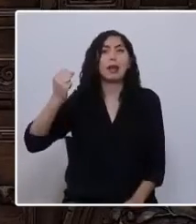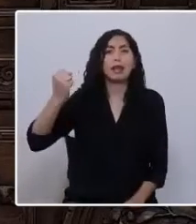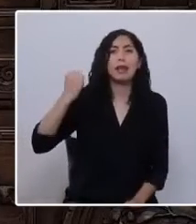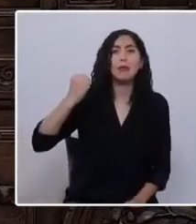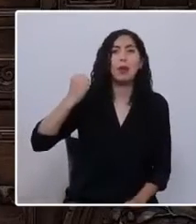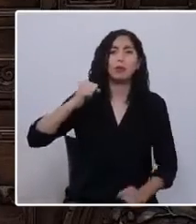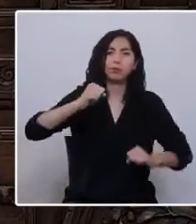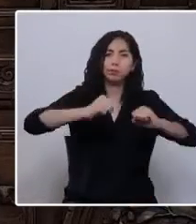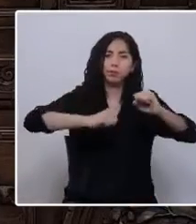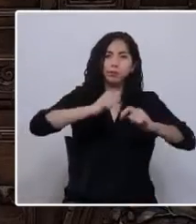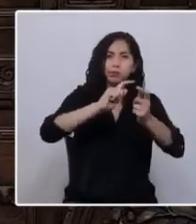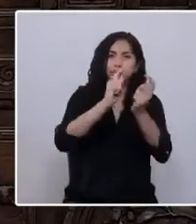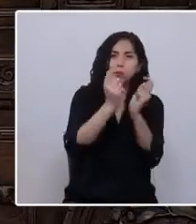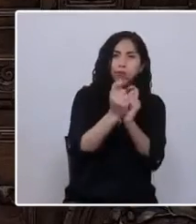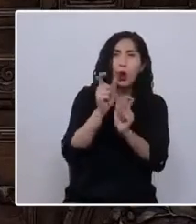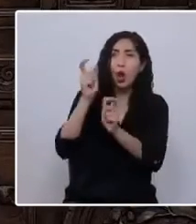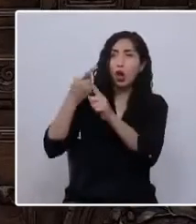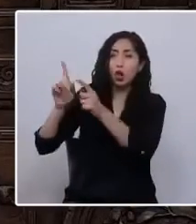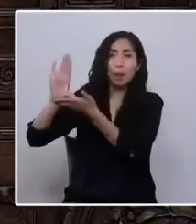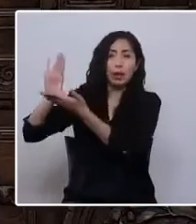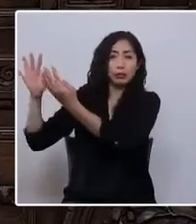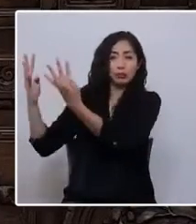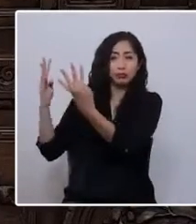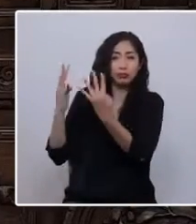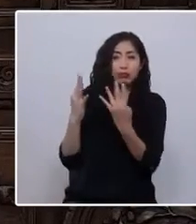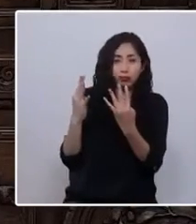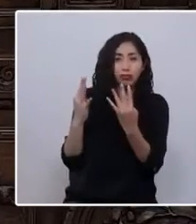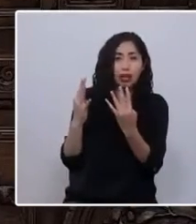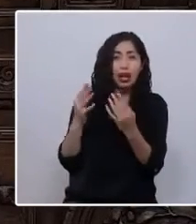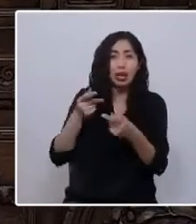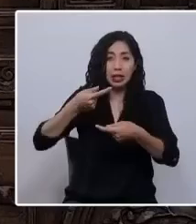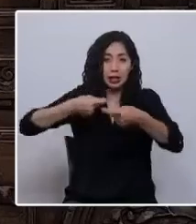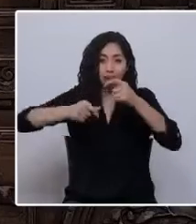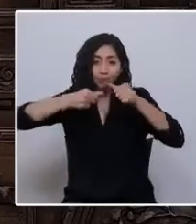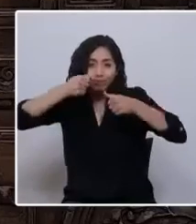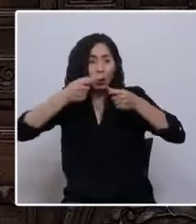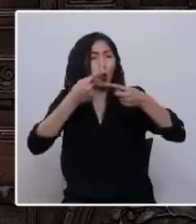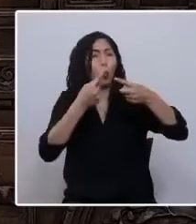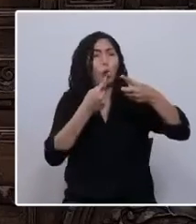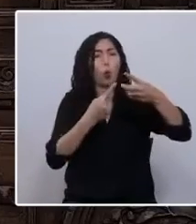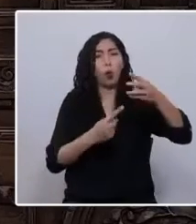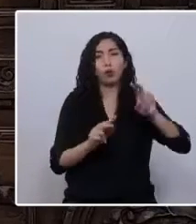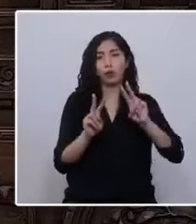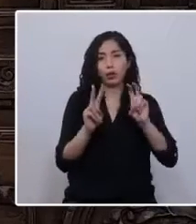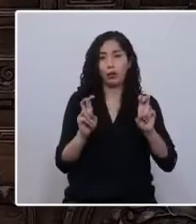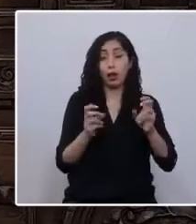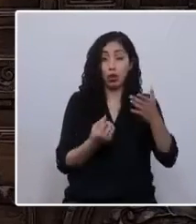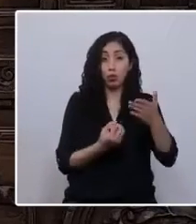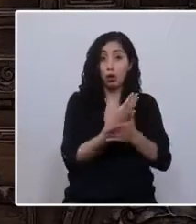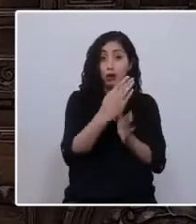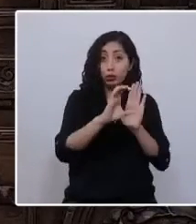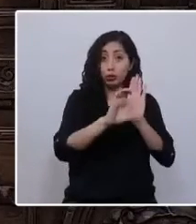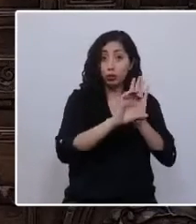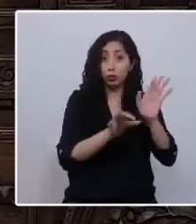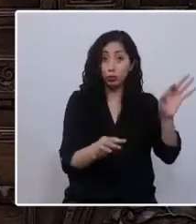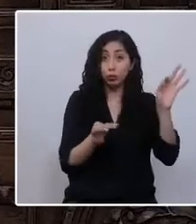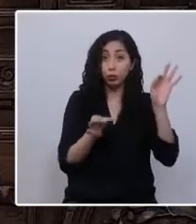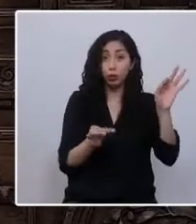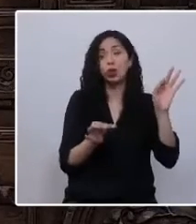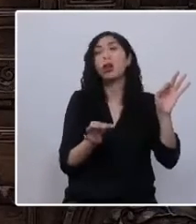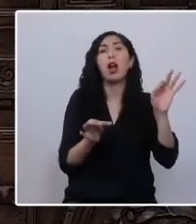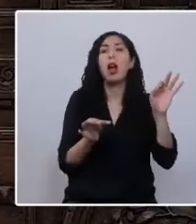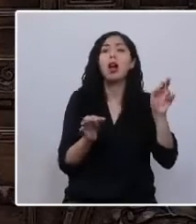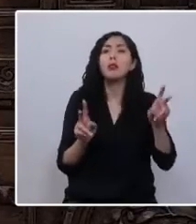migración, el narcotráfico, el populismo, los desafíos energéticos, entre muchos otros. La nueva Carta Fundamental, junto con cerrar la